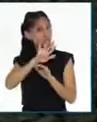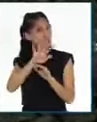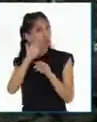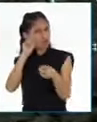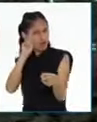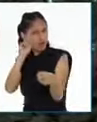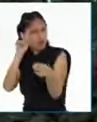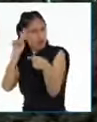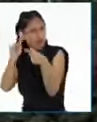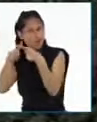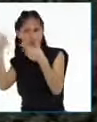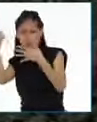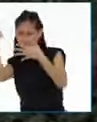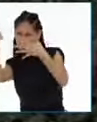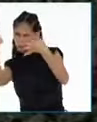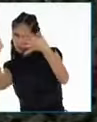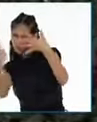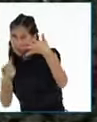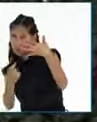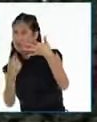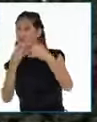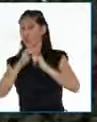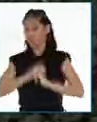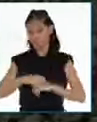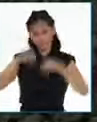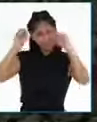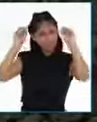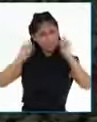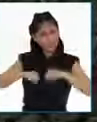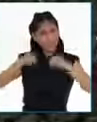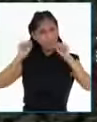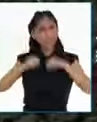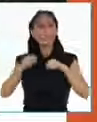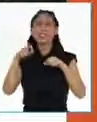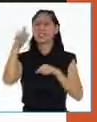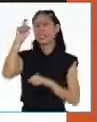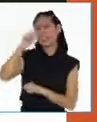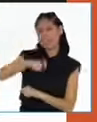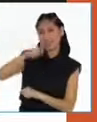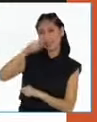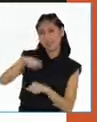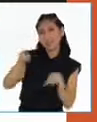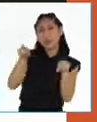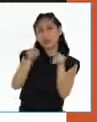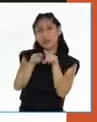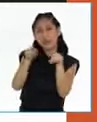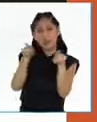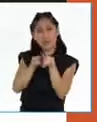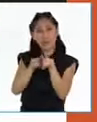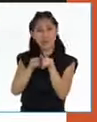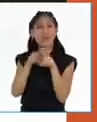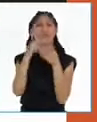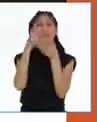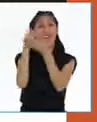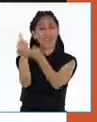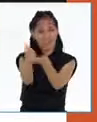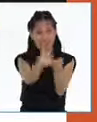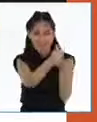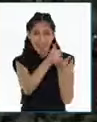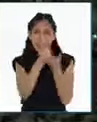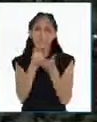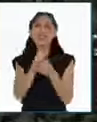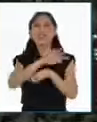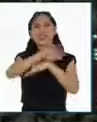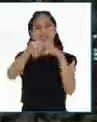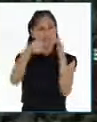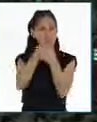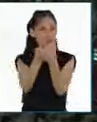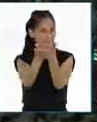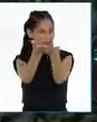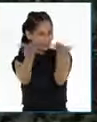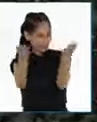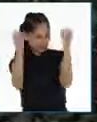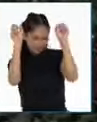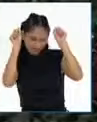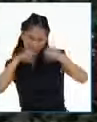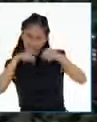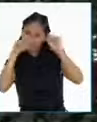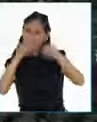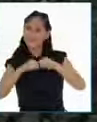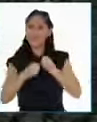Mágico Mundo de Becao. Sí, y necesitamos también la ayuda de todas y todos ustedes. Claro que sí.